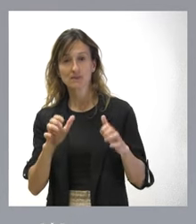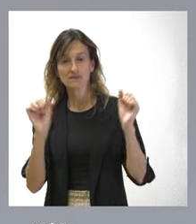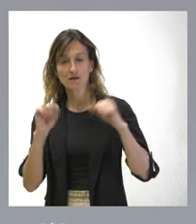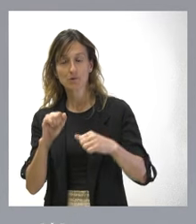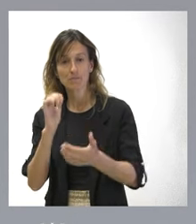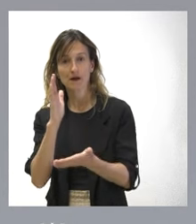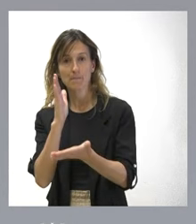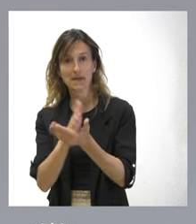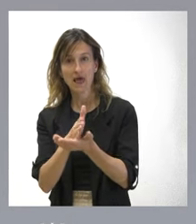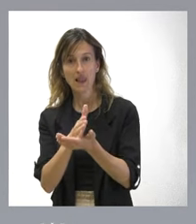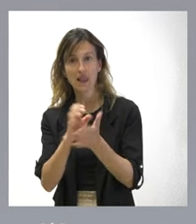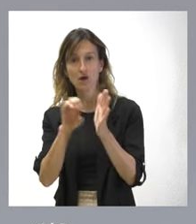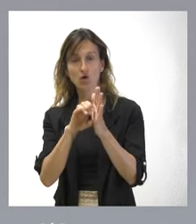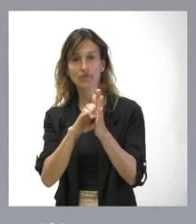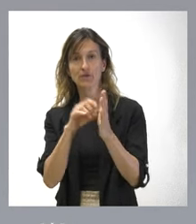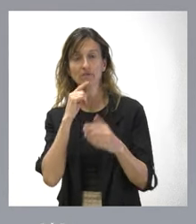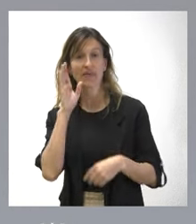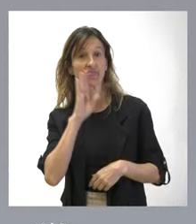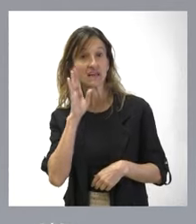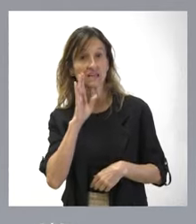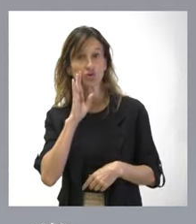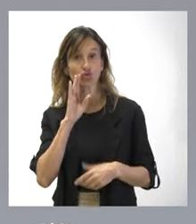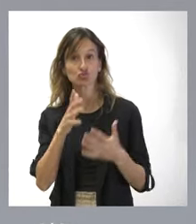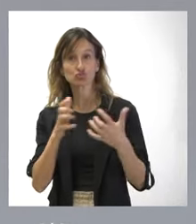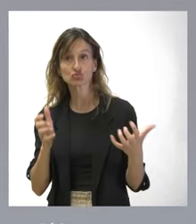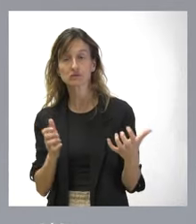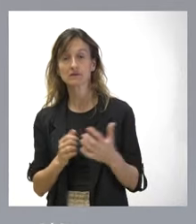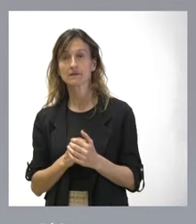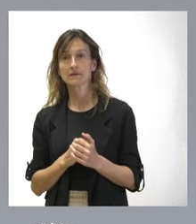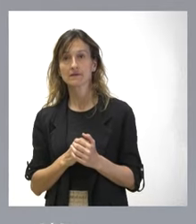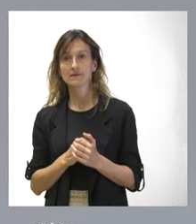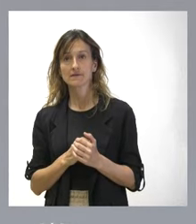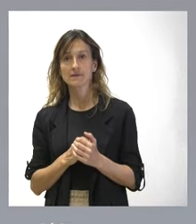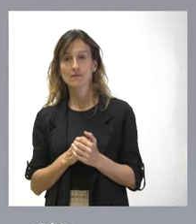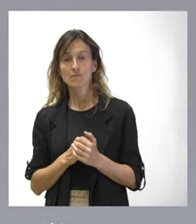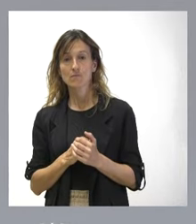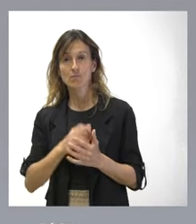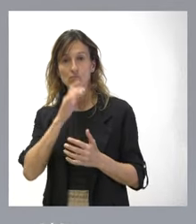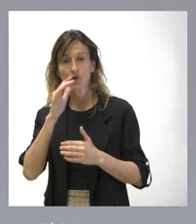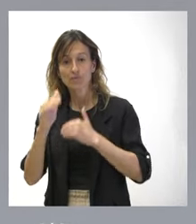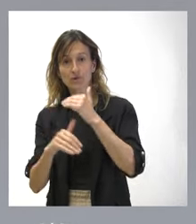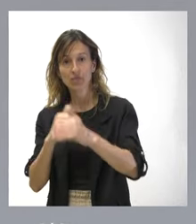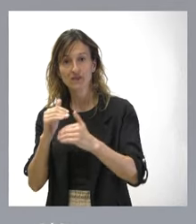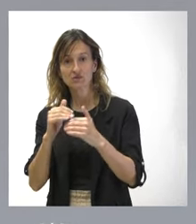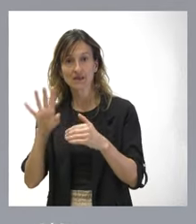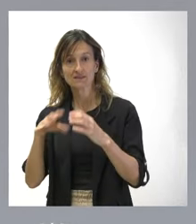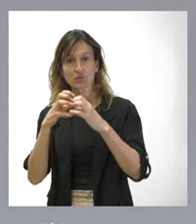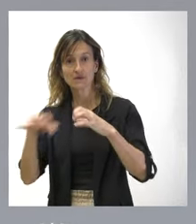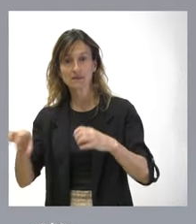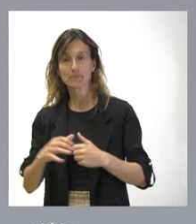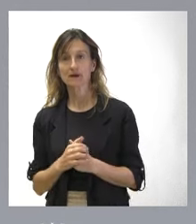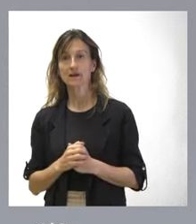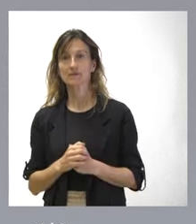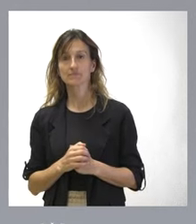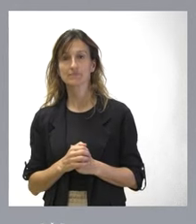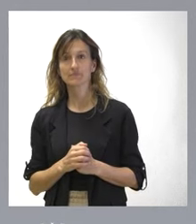donde se contemplaban los delitos que se cometieron con ocasión del proceso secesionista. Es